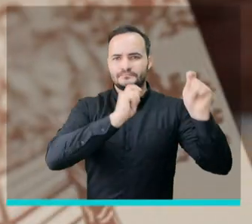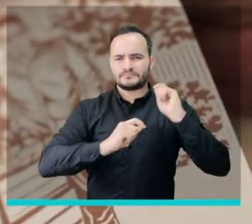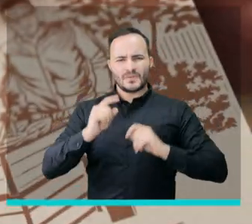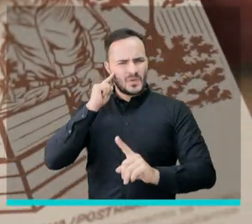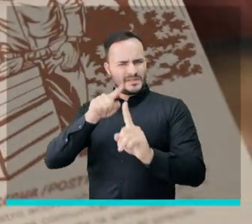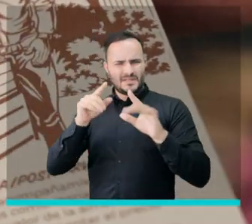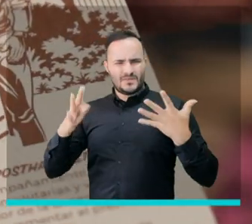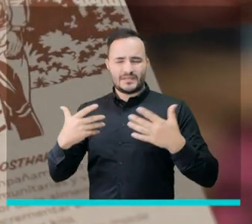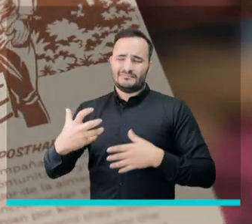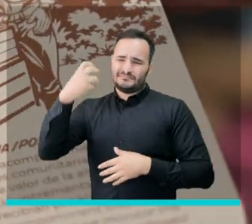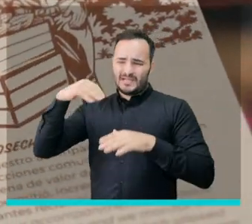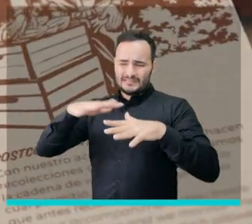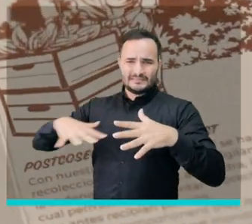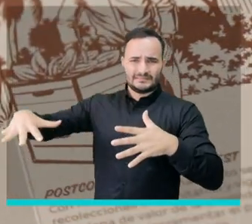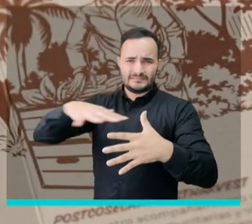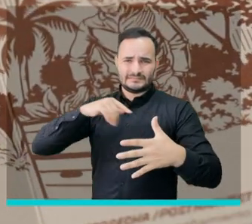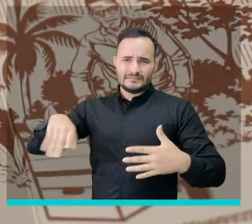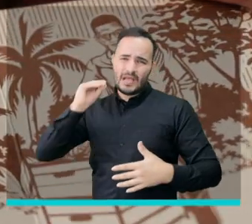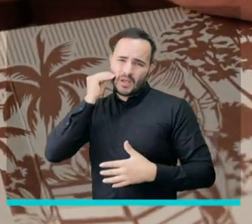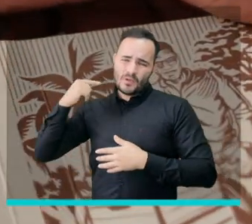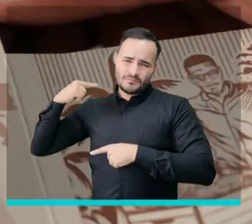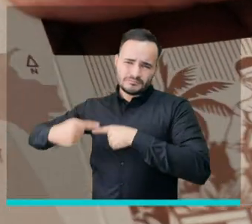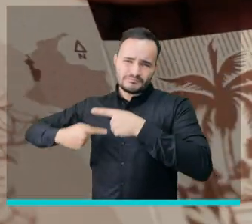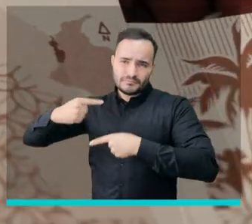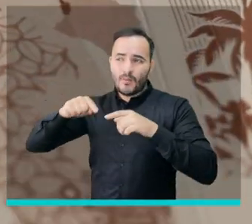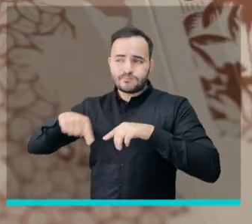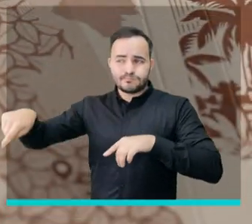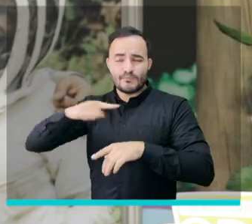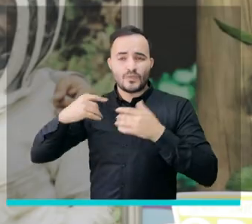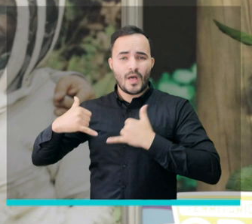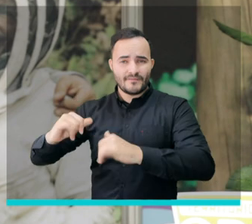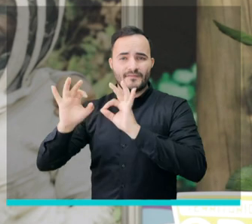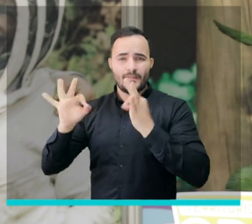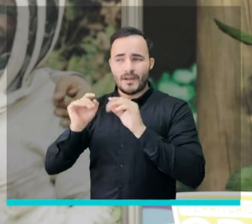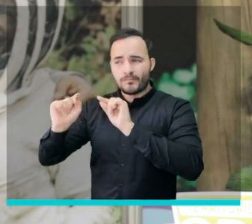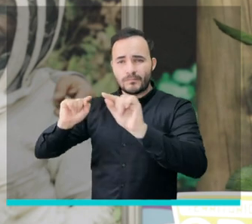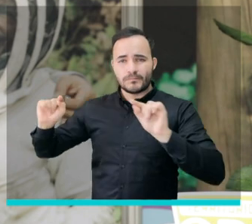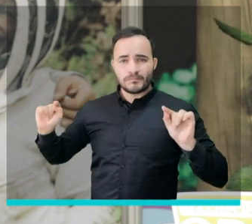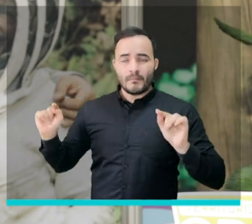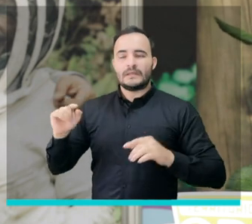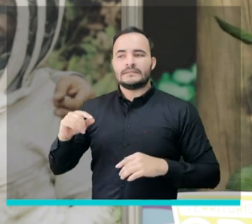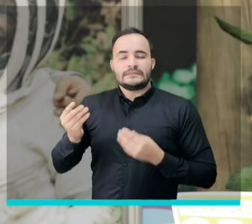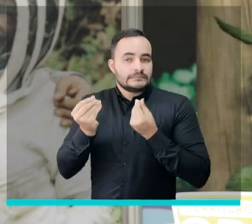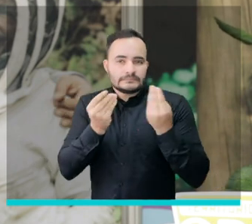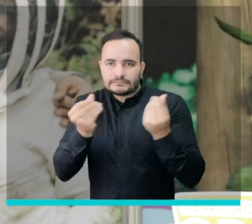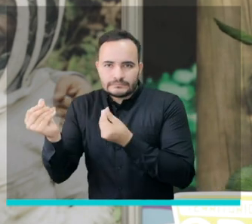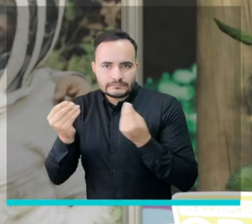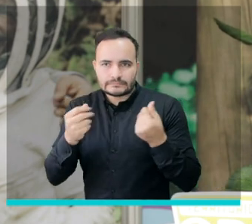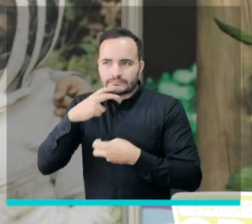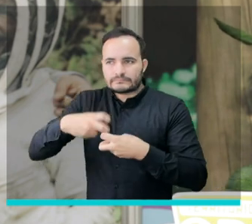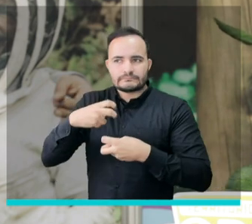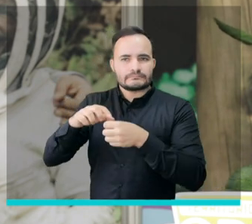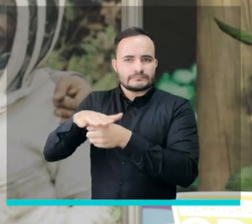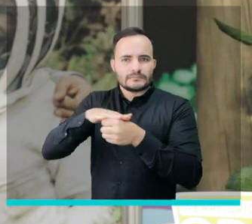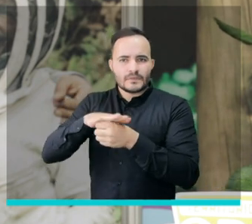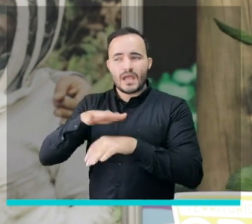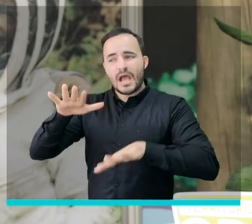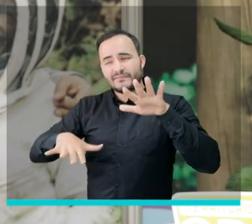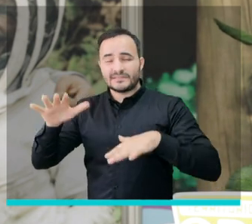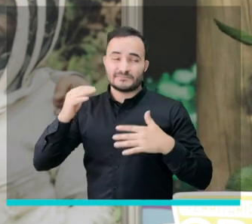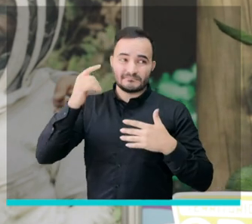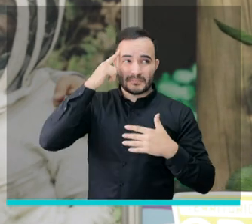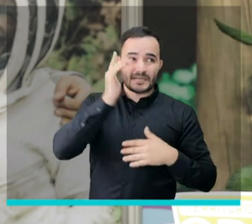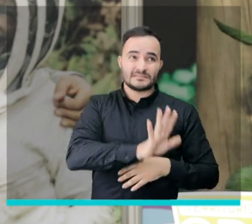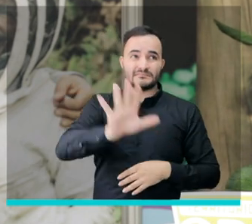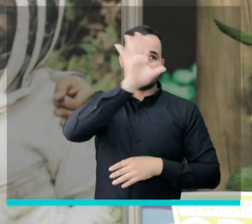cambiar la realidad de un cacerío, donde están mis abuelos y mucha parte de mi familia, que por su realidad económica y quizás a veces